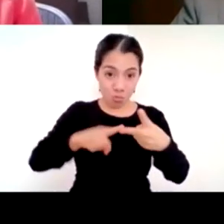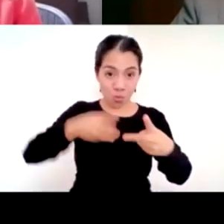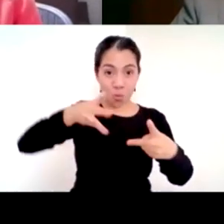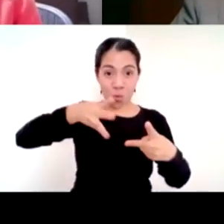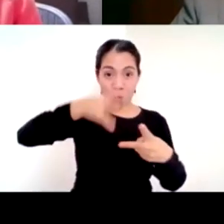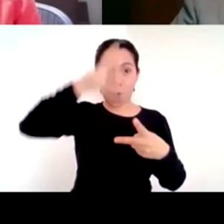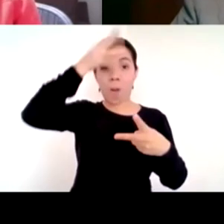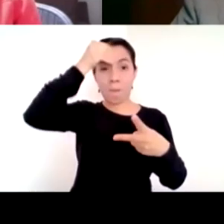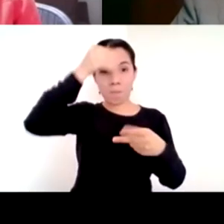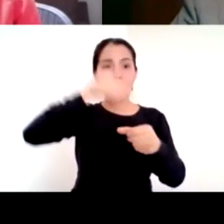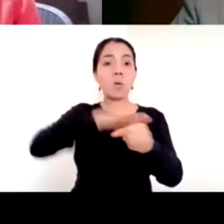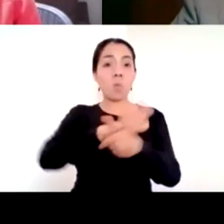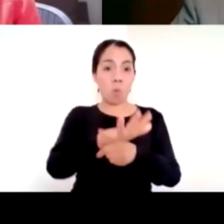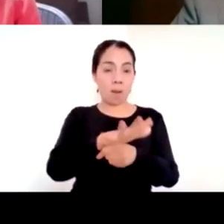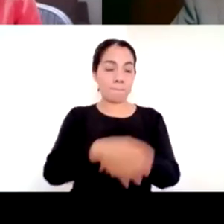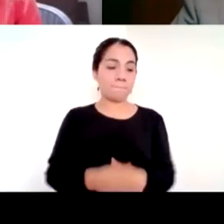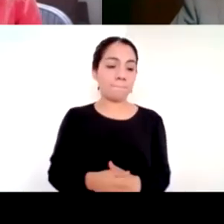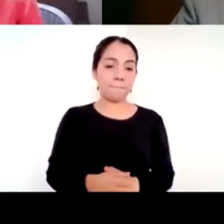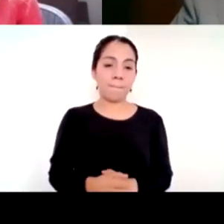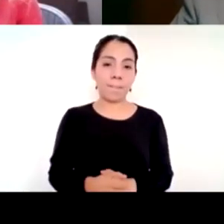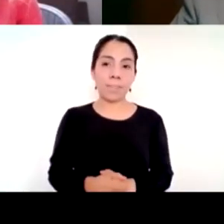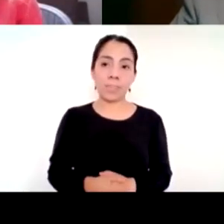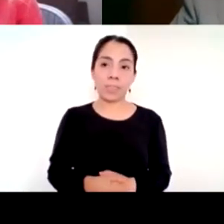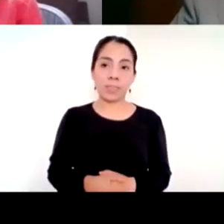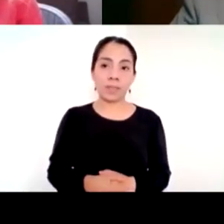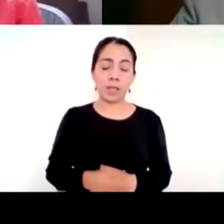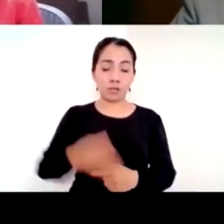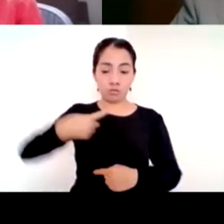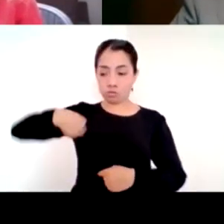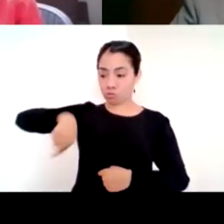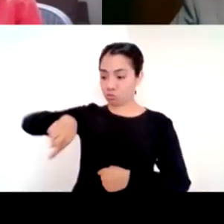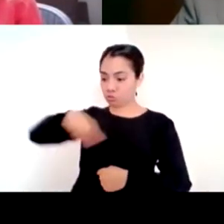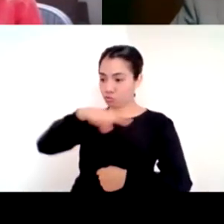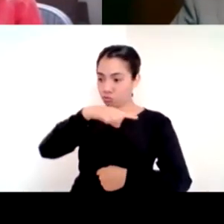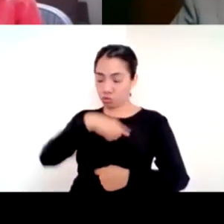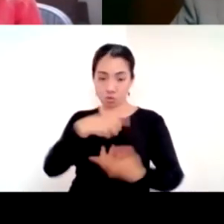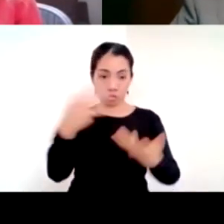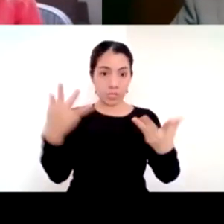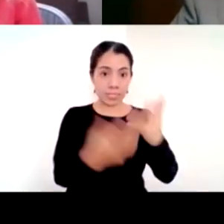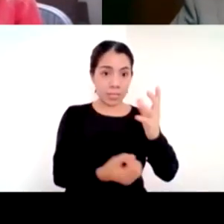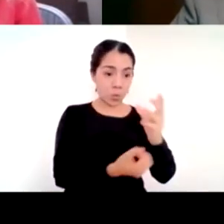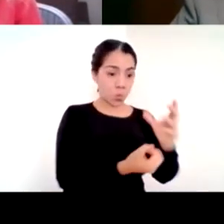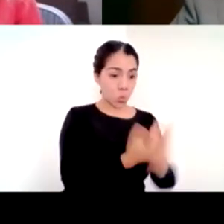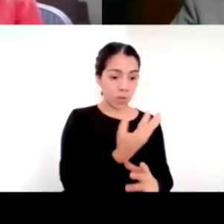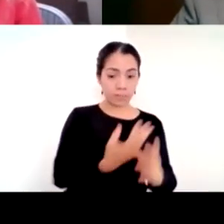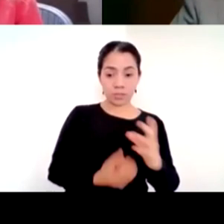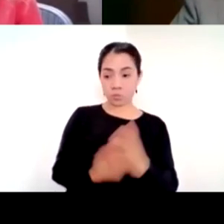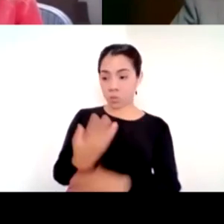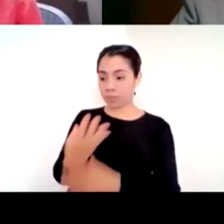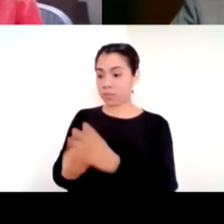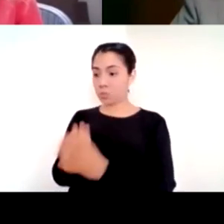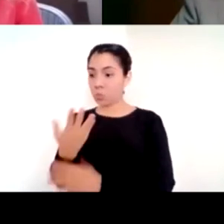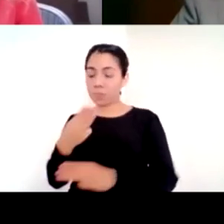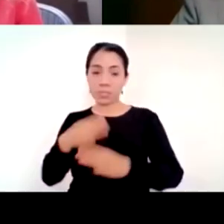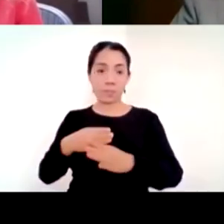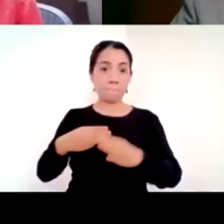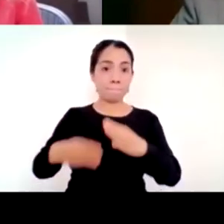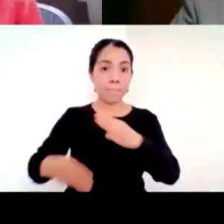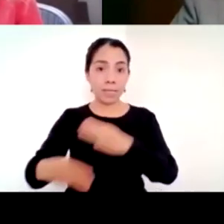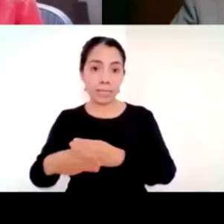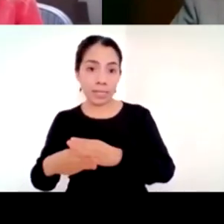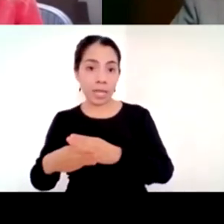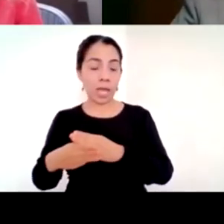que no solo creamos instrumentos, nos adaptamos. Y esto fue muy importante porque nos permitió